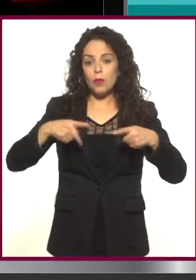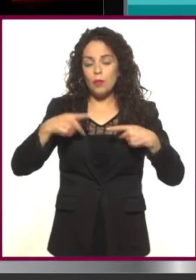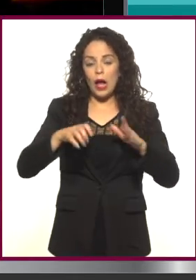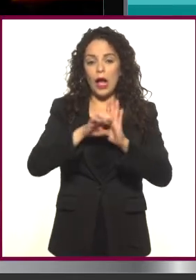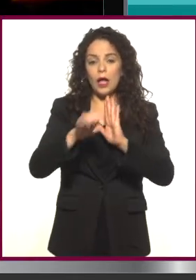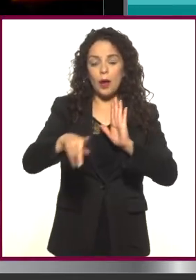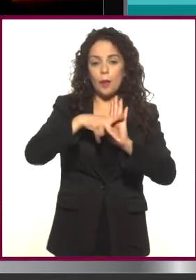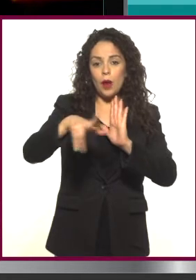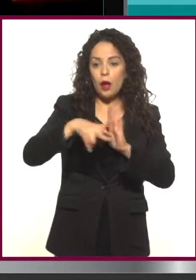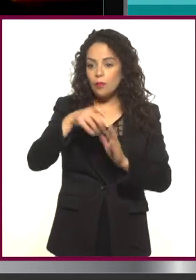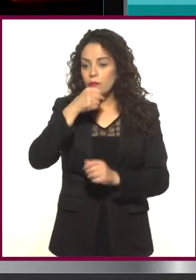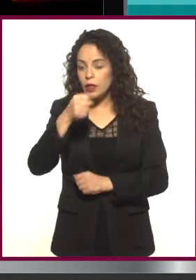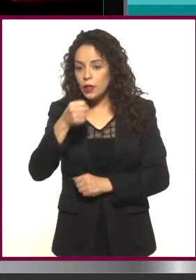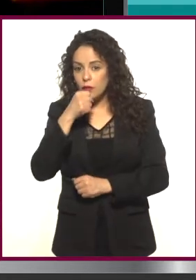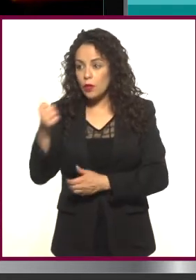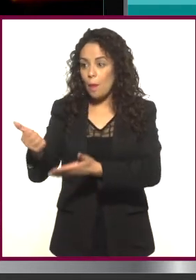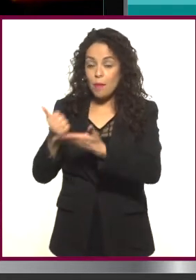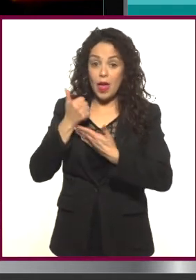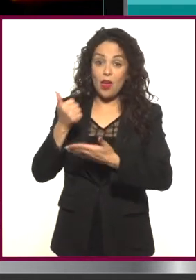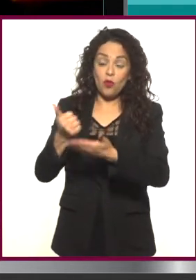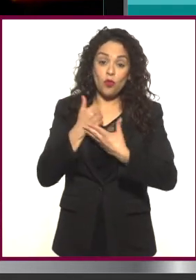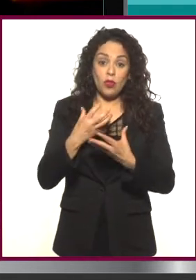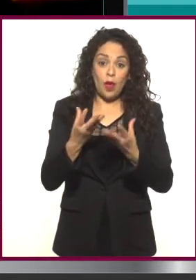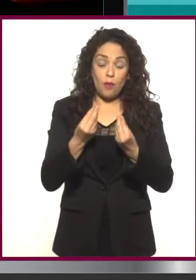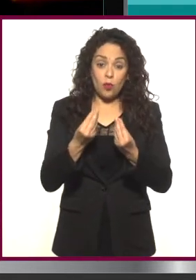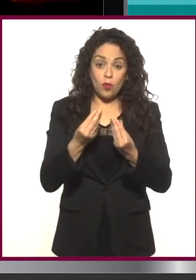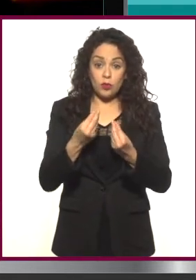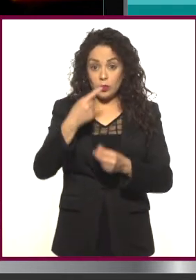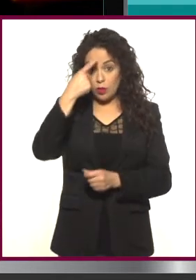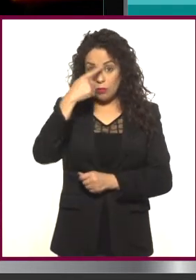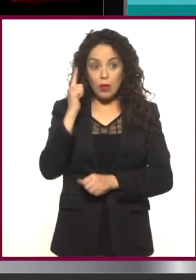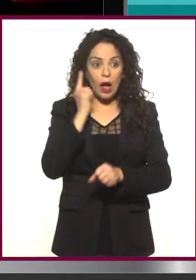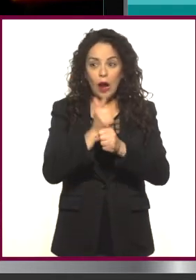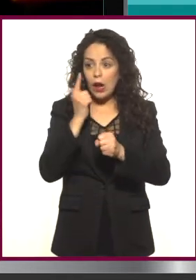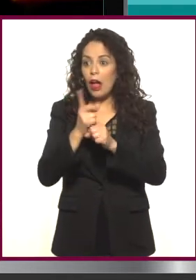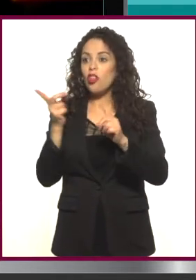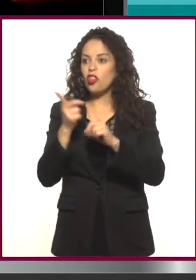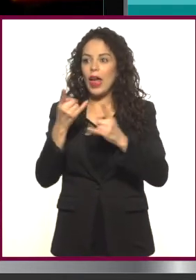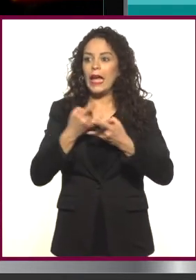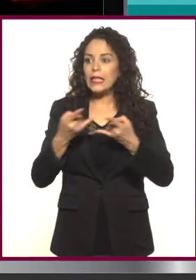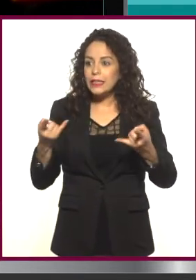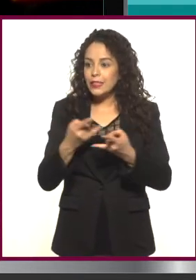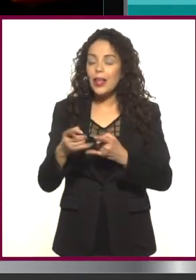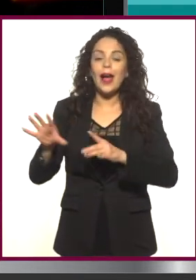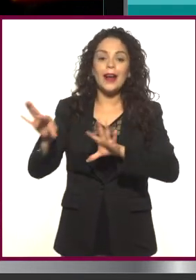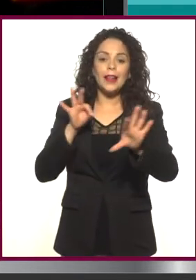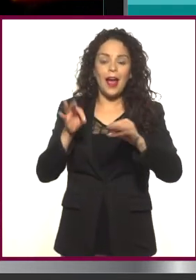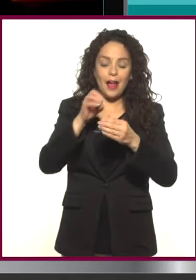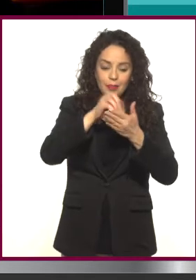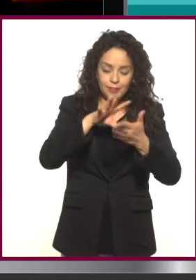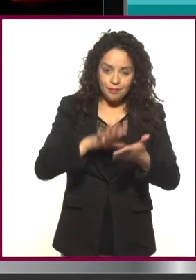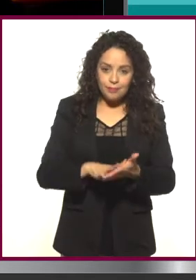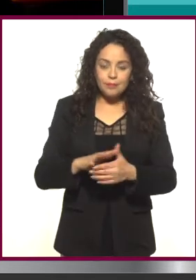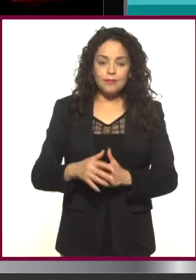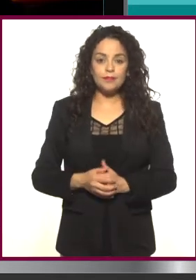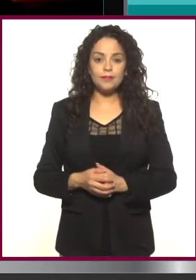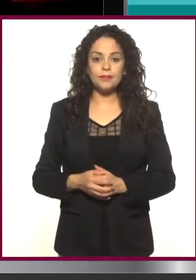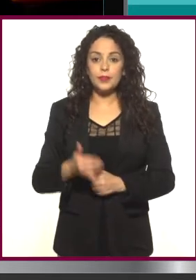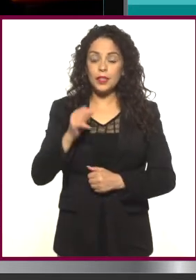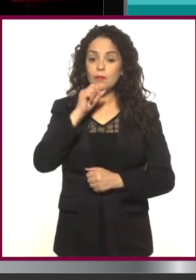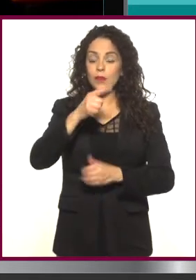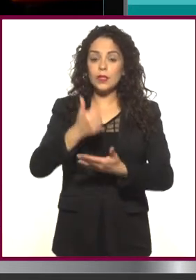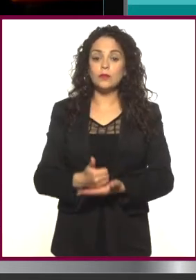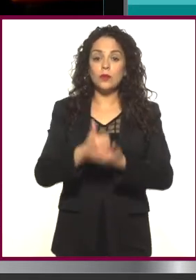personas a lo largo de la ruta que me ayudaban, ¿no? Para ubicar historias. Y luego también conté con